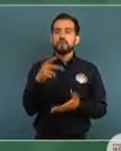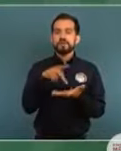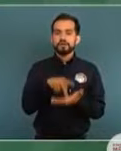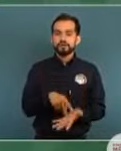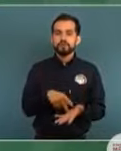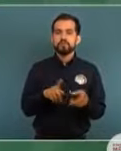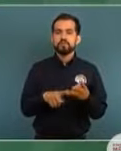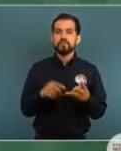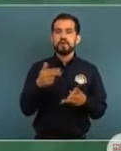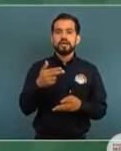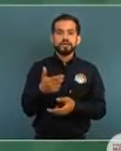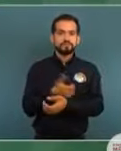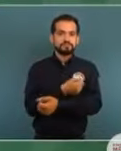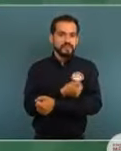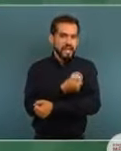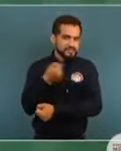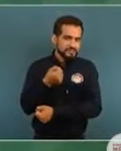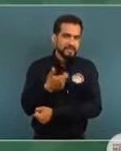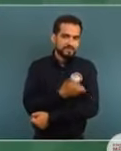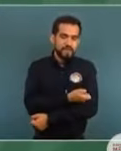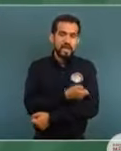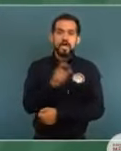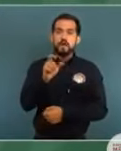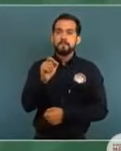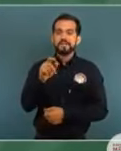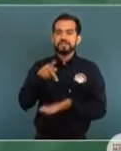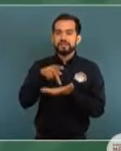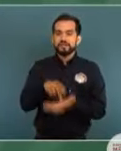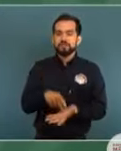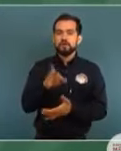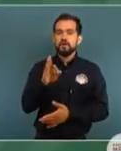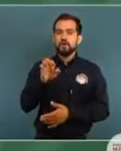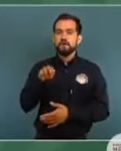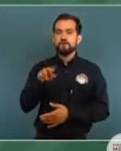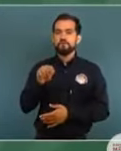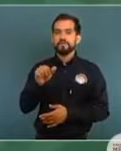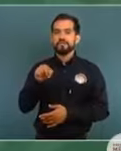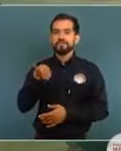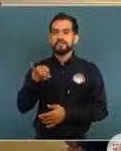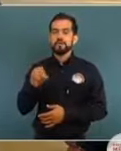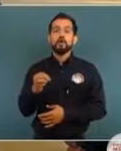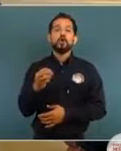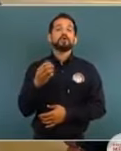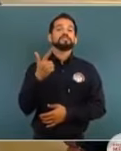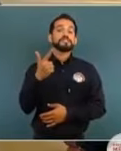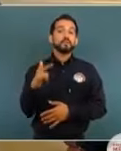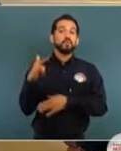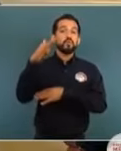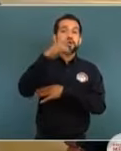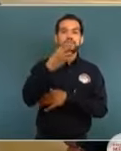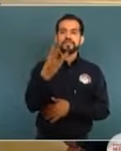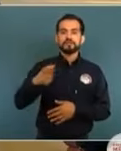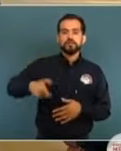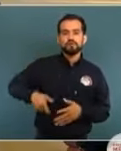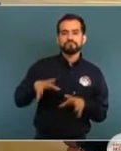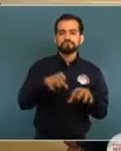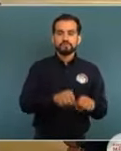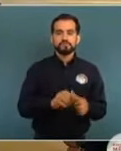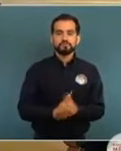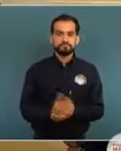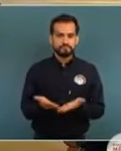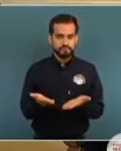9 de heroína, 20 kilogramos de fentanilo, 7 aeronaves y 3 armas. Adelante, por favor.